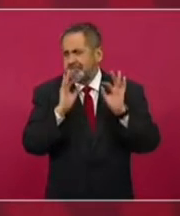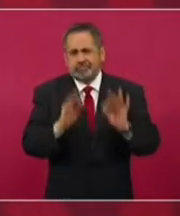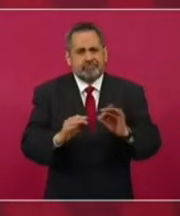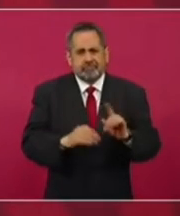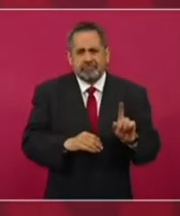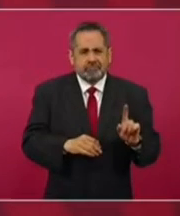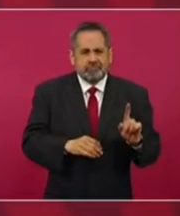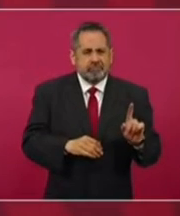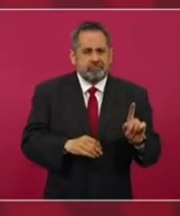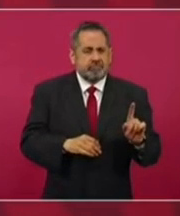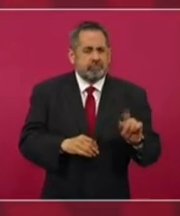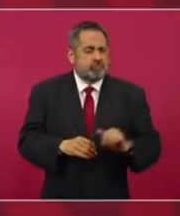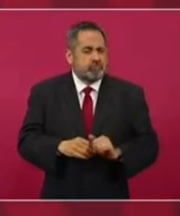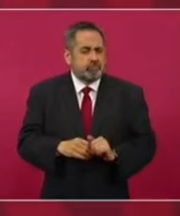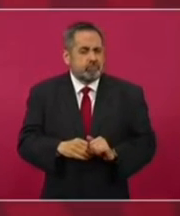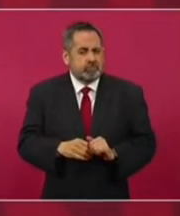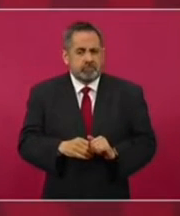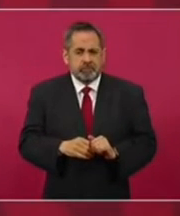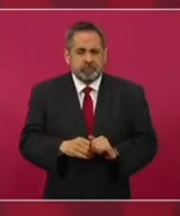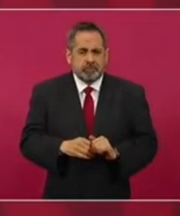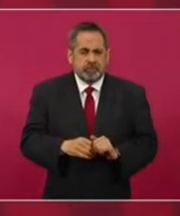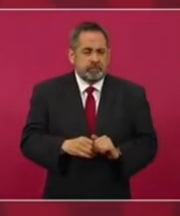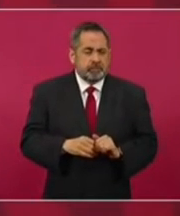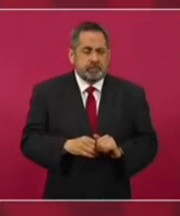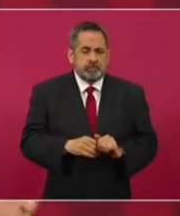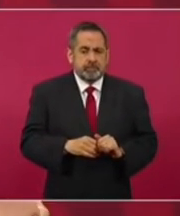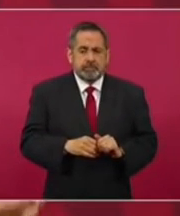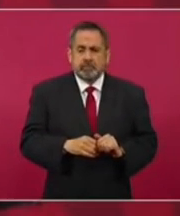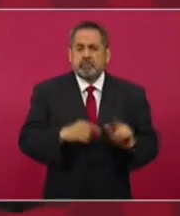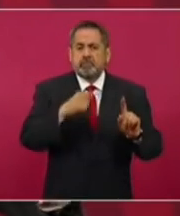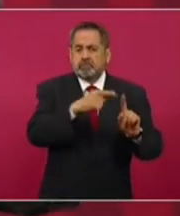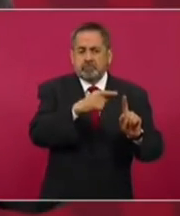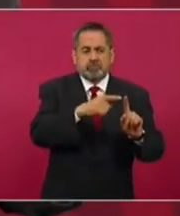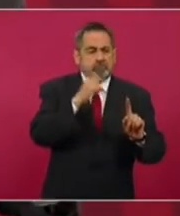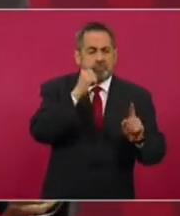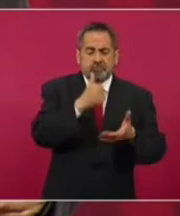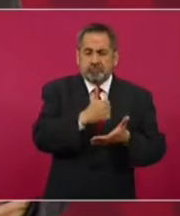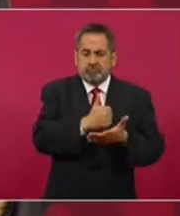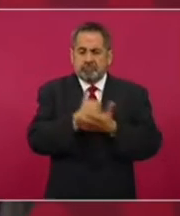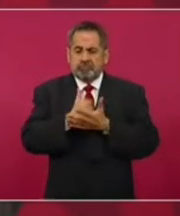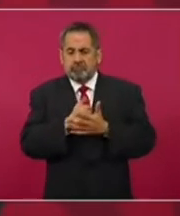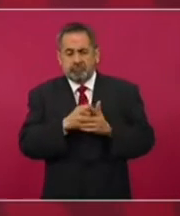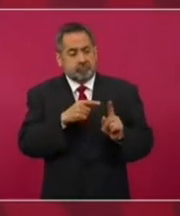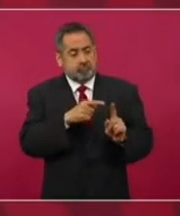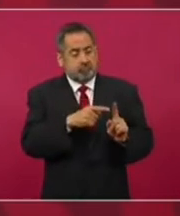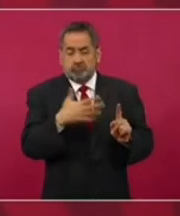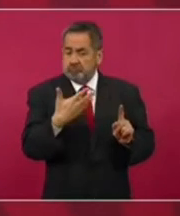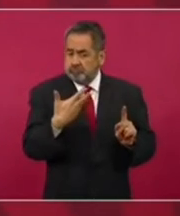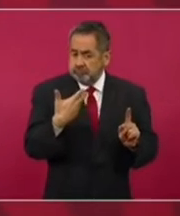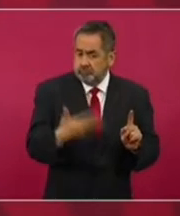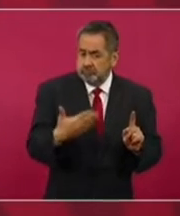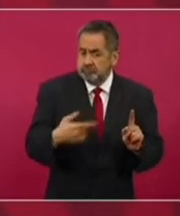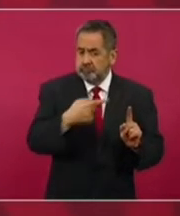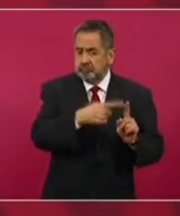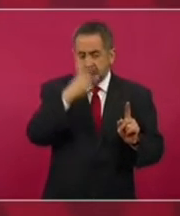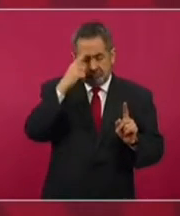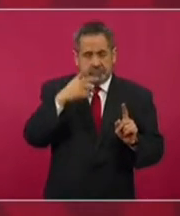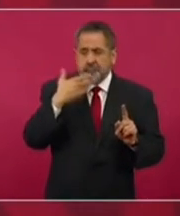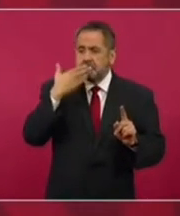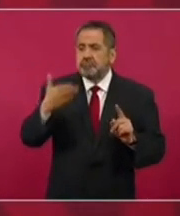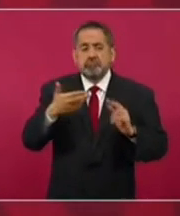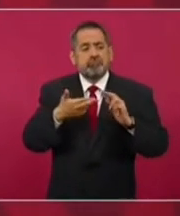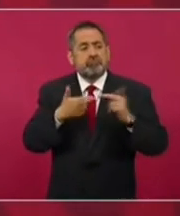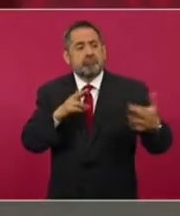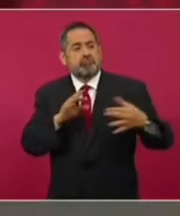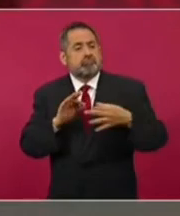que ayuda para que se mejoren las relaciones